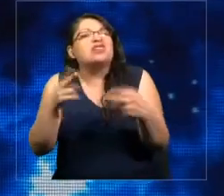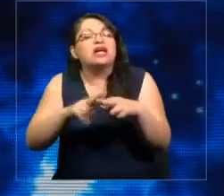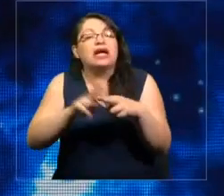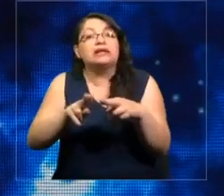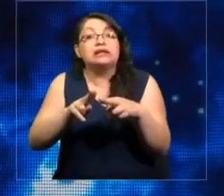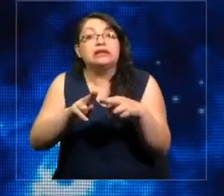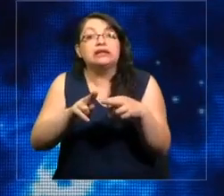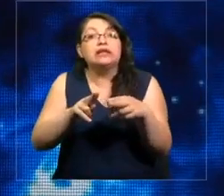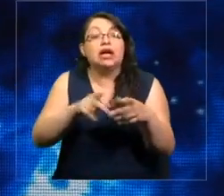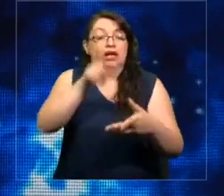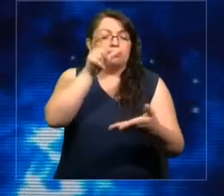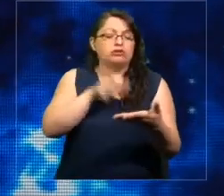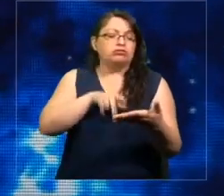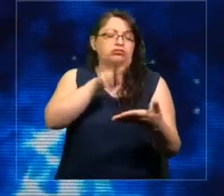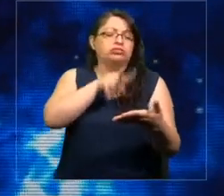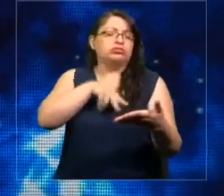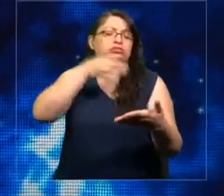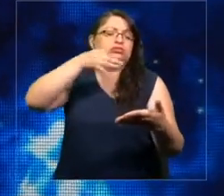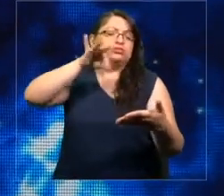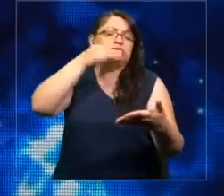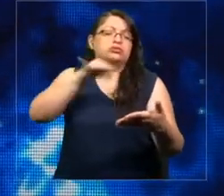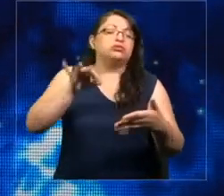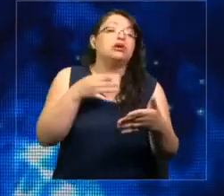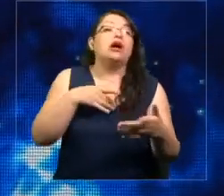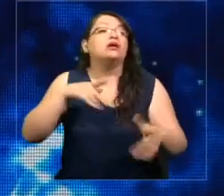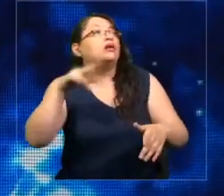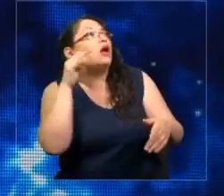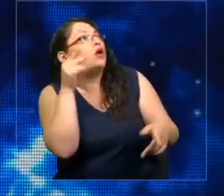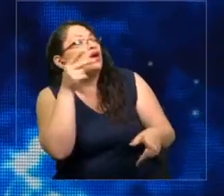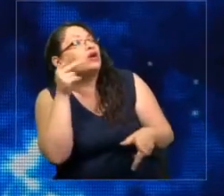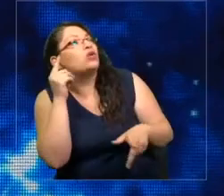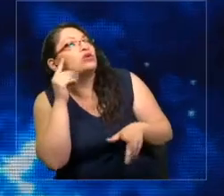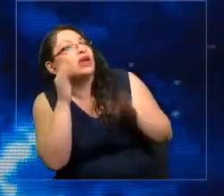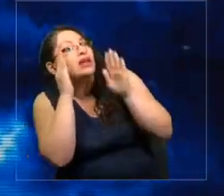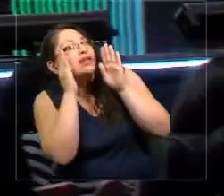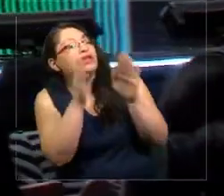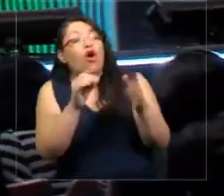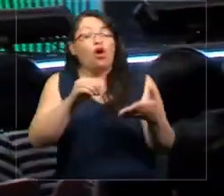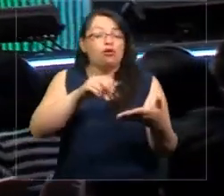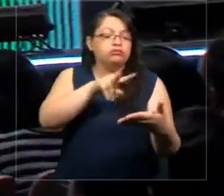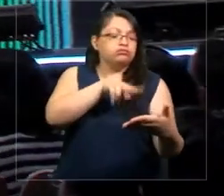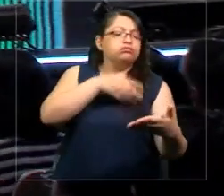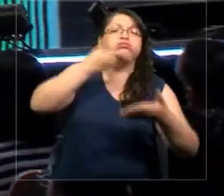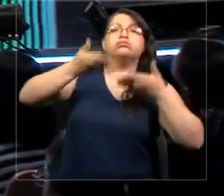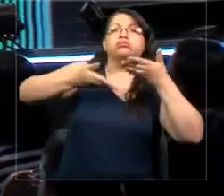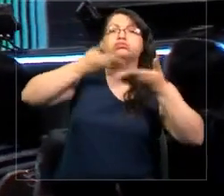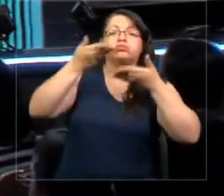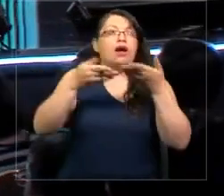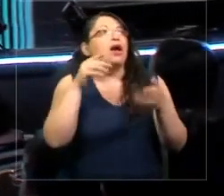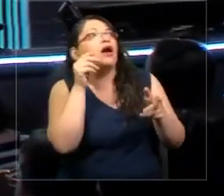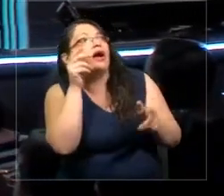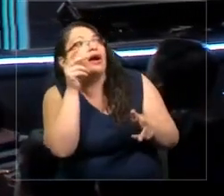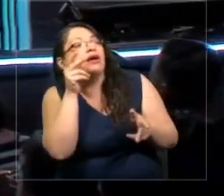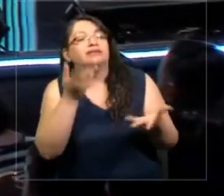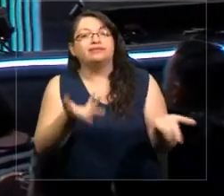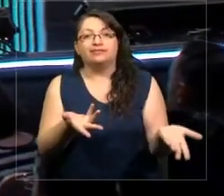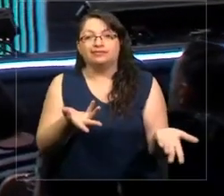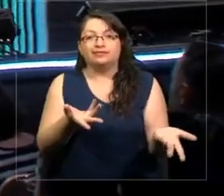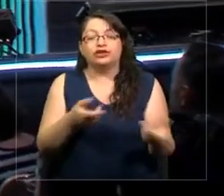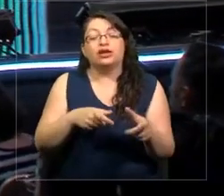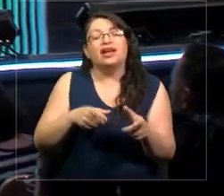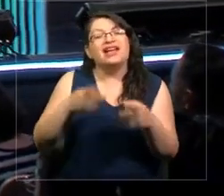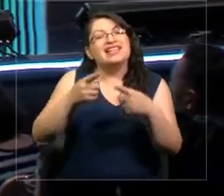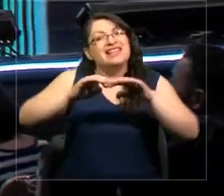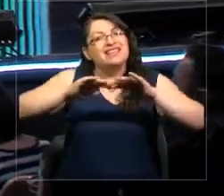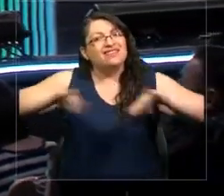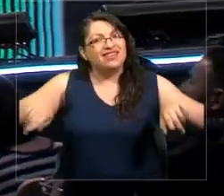textos que los escribanos leyeran. O los trovadores cantaran. Y esta distancia entre aquellos que pueden innovar y el